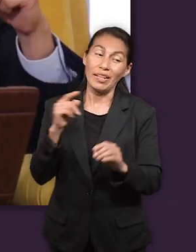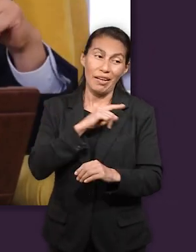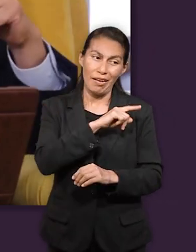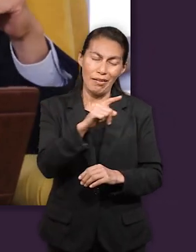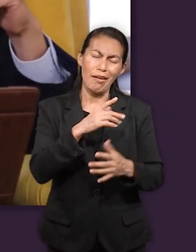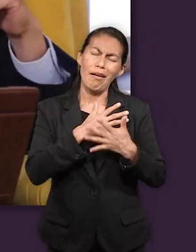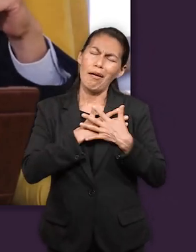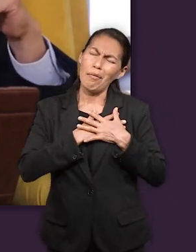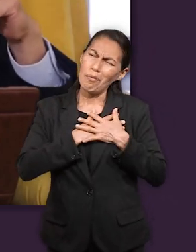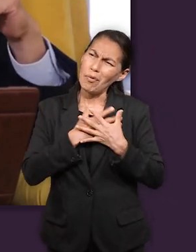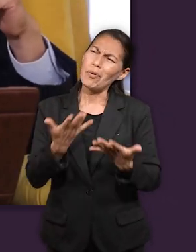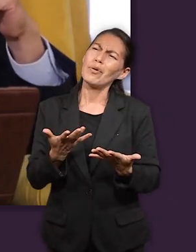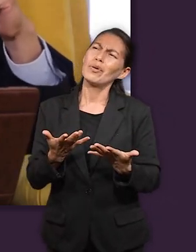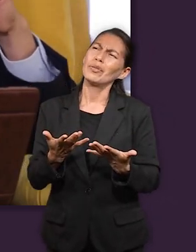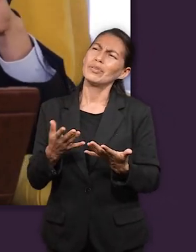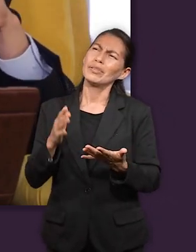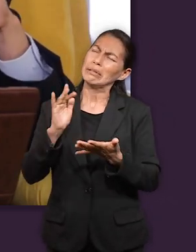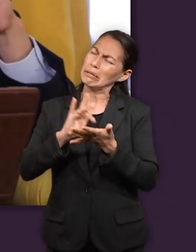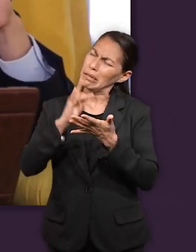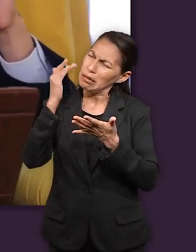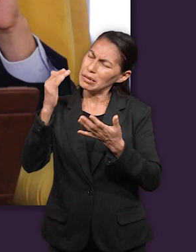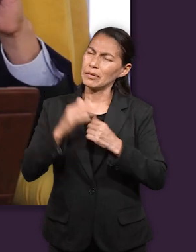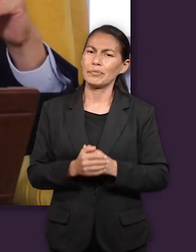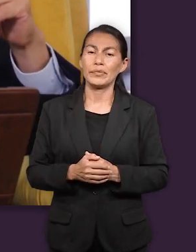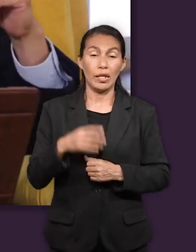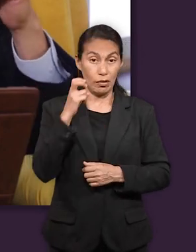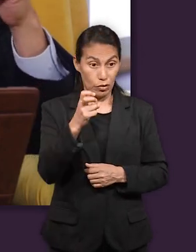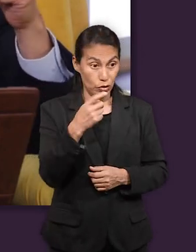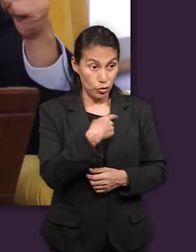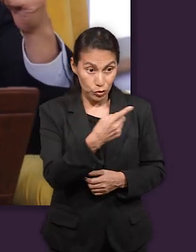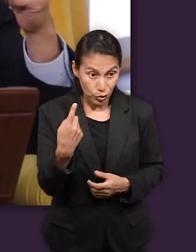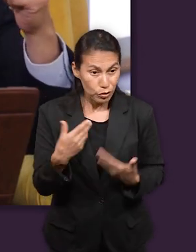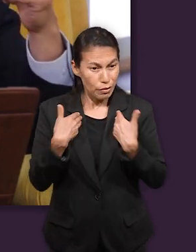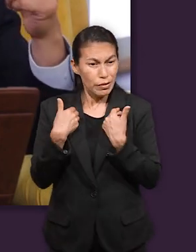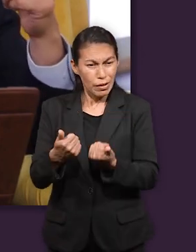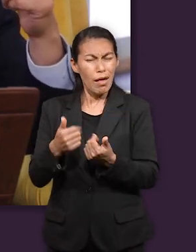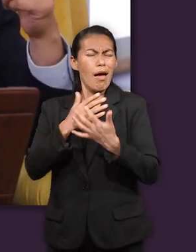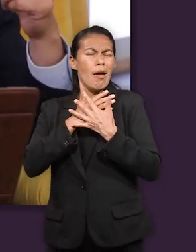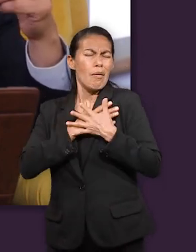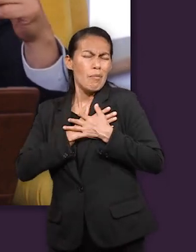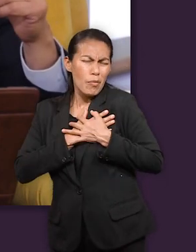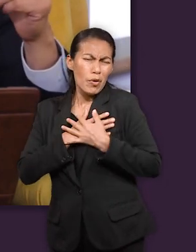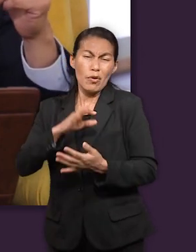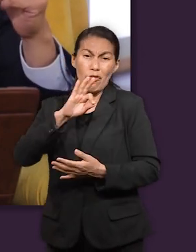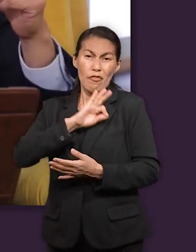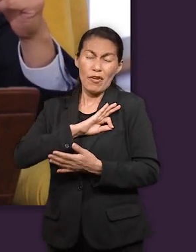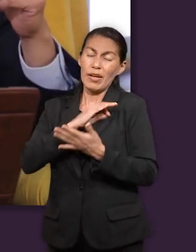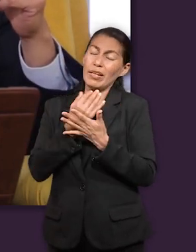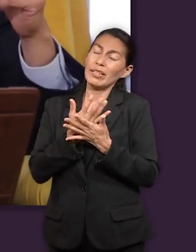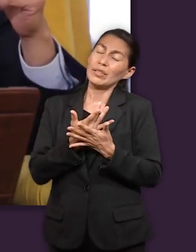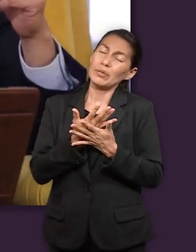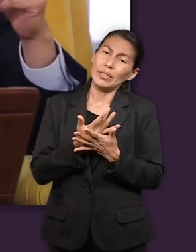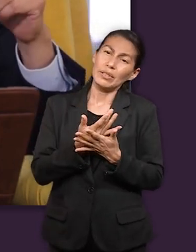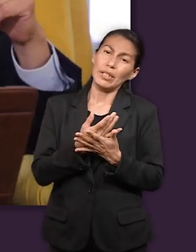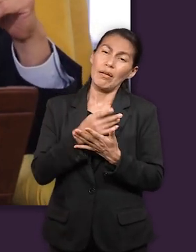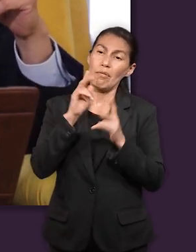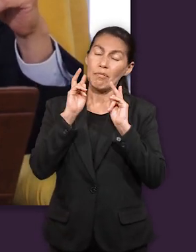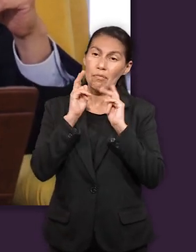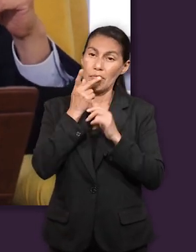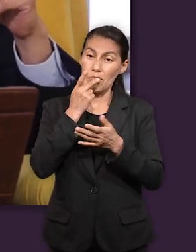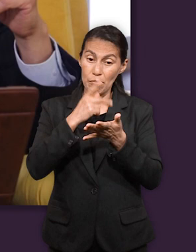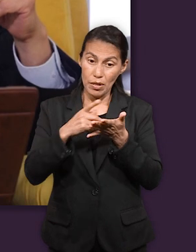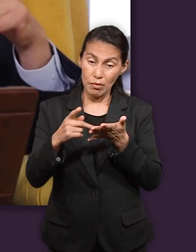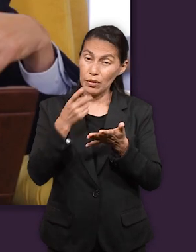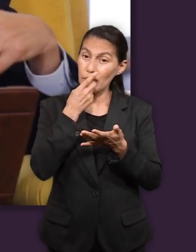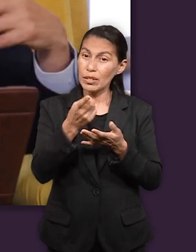cuando lo vemos así nosotros tenemos que entender que el amor la fe y la esperanza como dice el apóstol San Pablo en 1